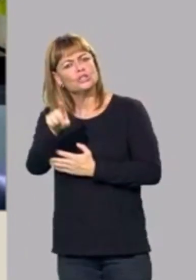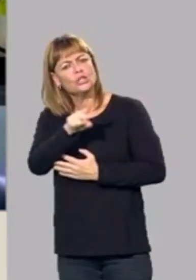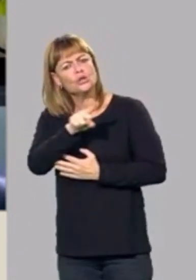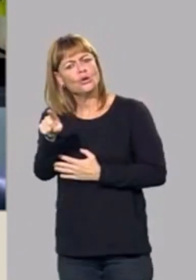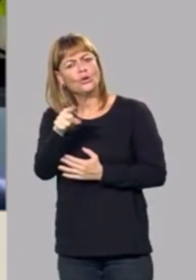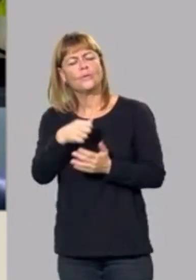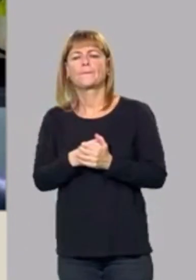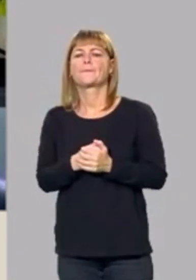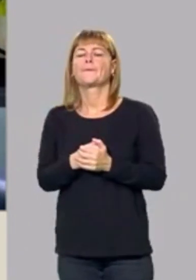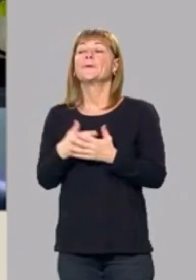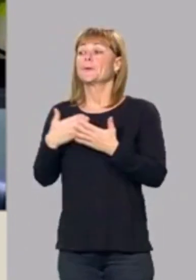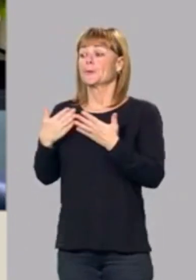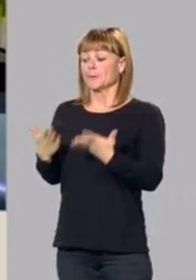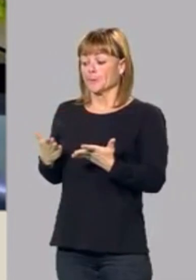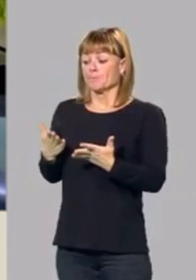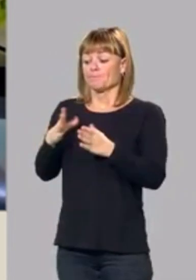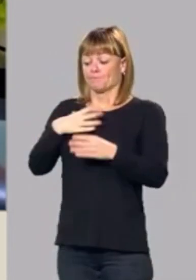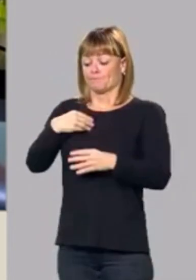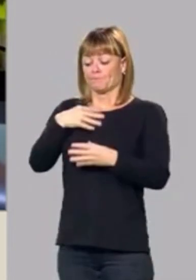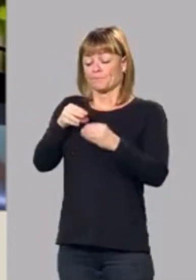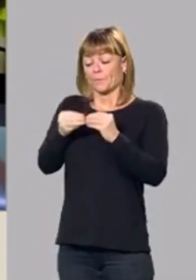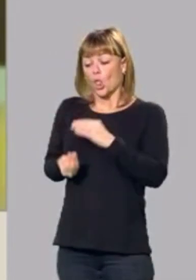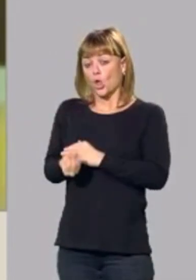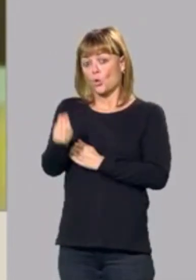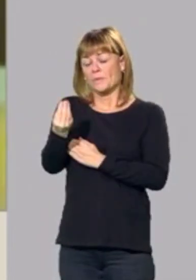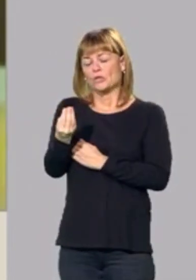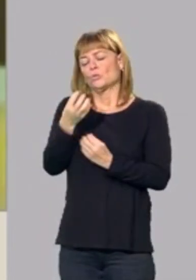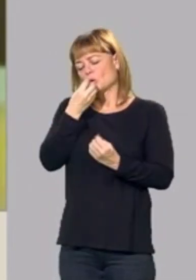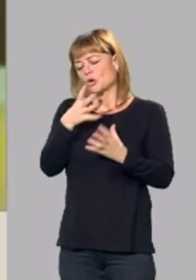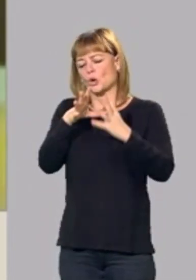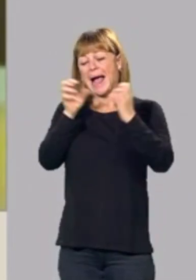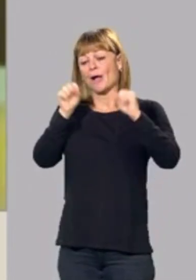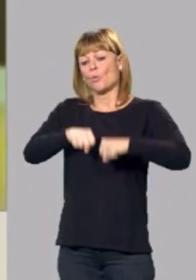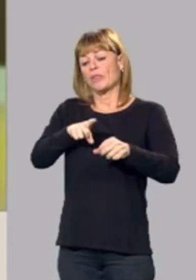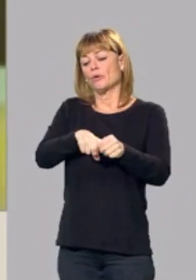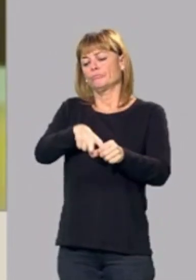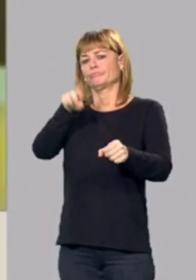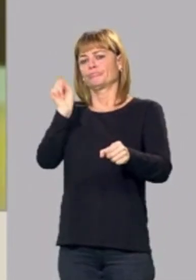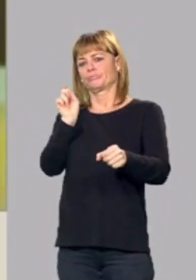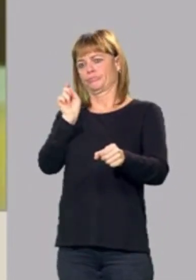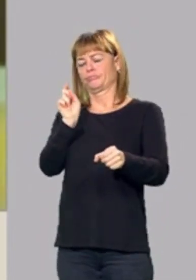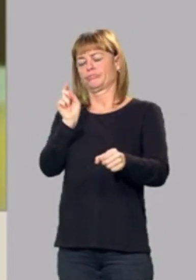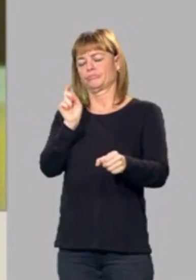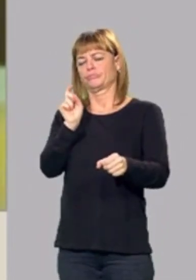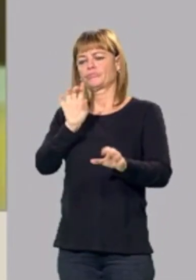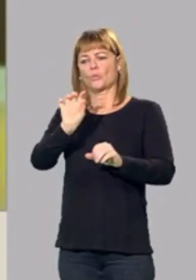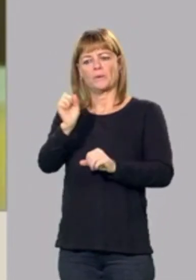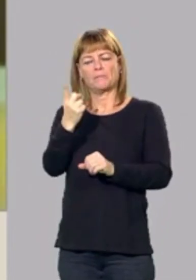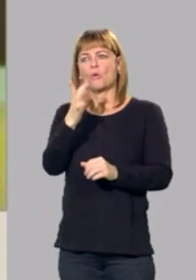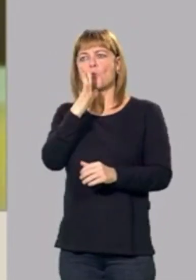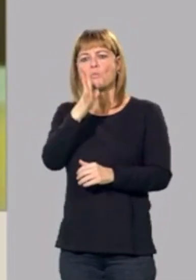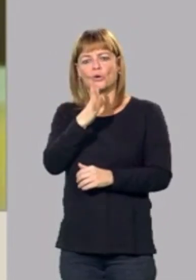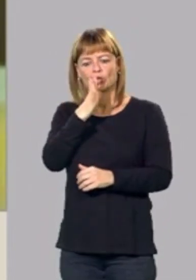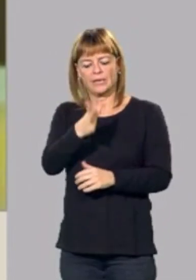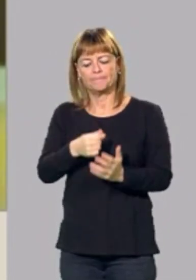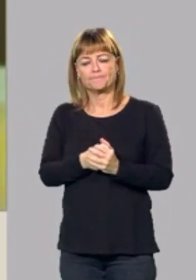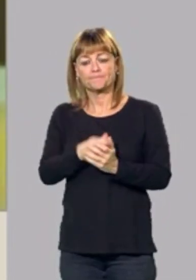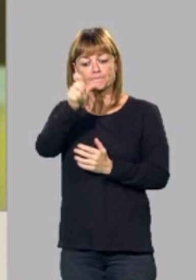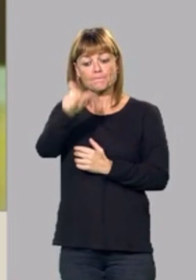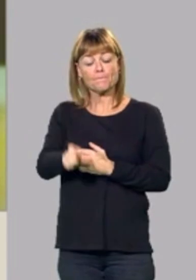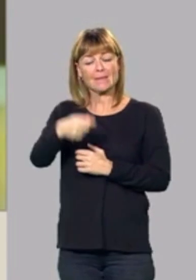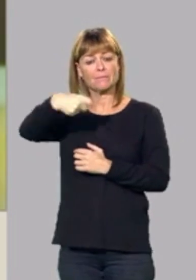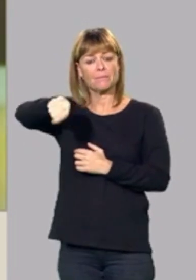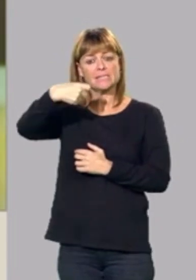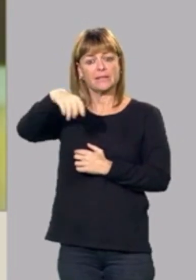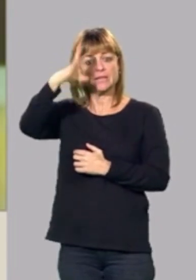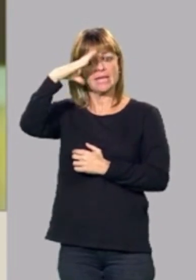documento y por qué no salimos quizá de ese acuerdo inicial, como anunciamos en el debate de este Aragón, en primer lugar, fue porque el presidente Azcón